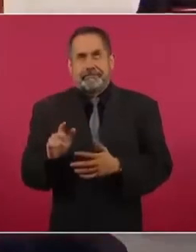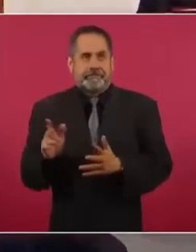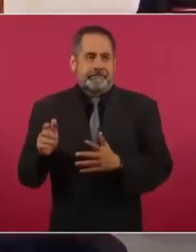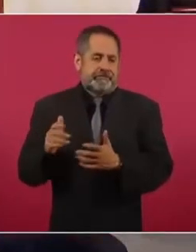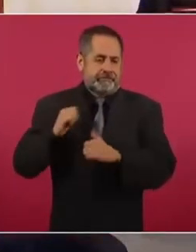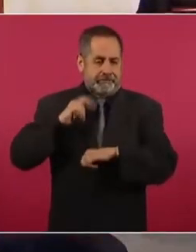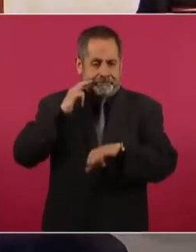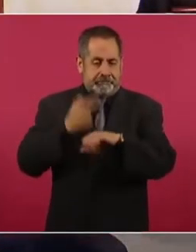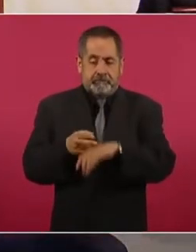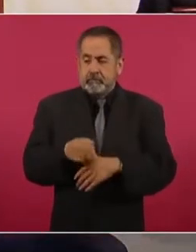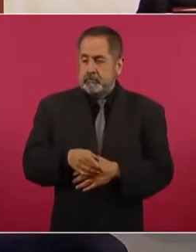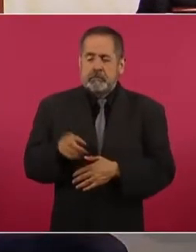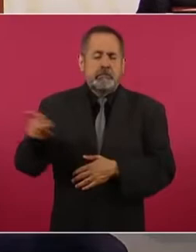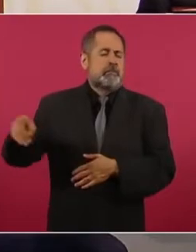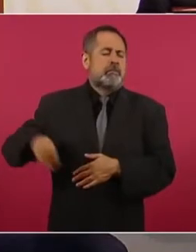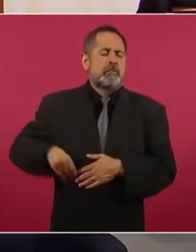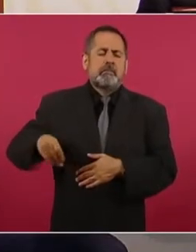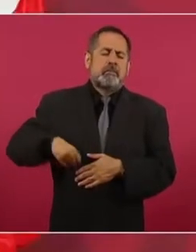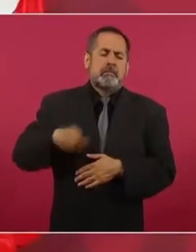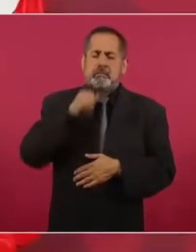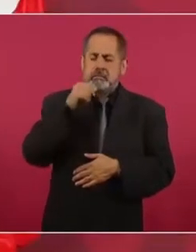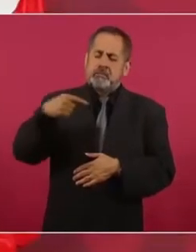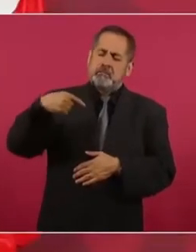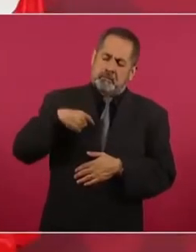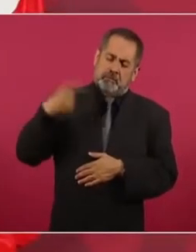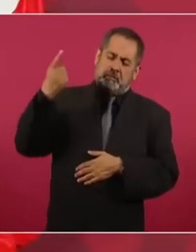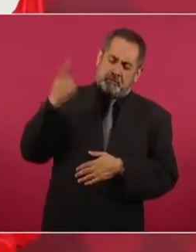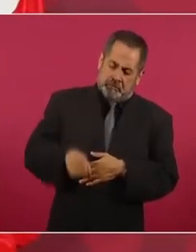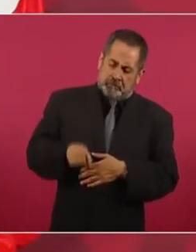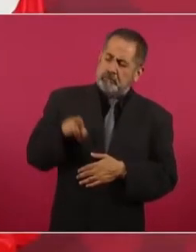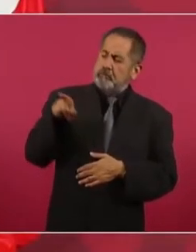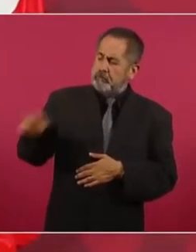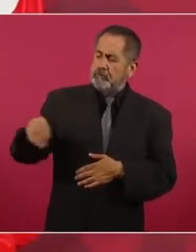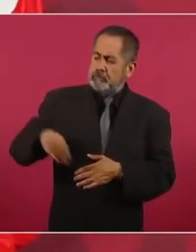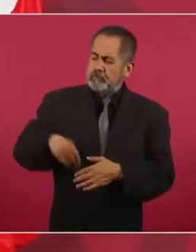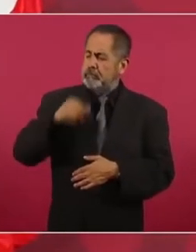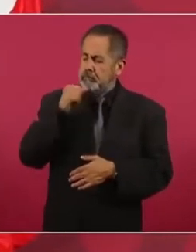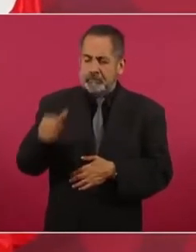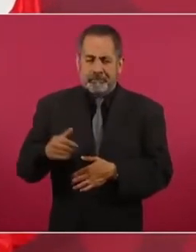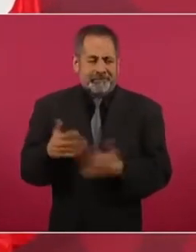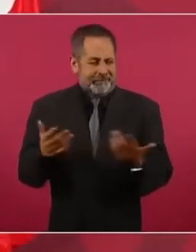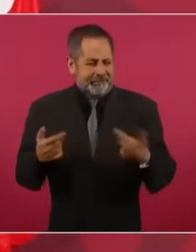Es inocente porque yo lo digo, o sea, Andrés Manuel.